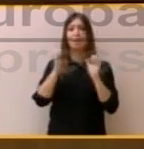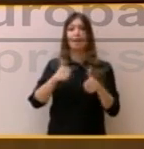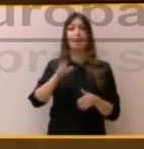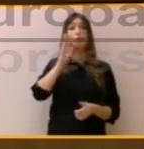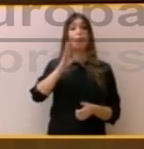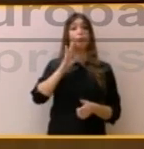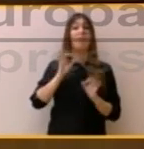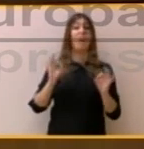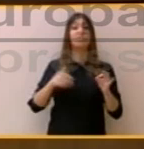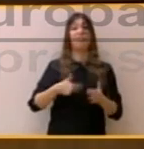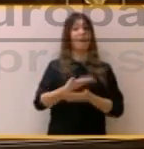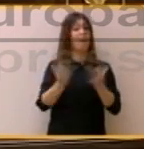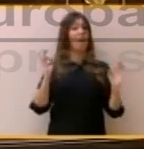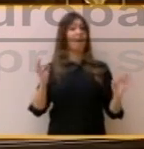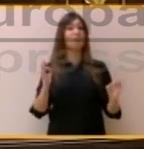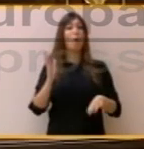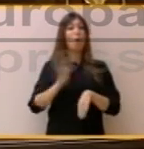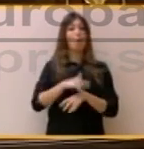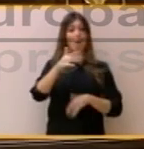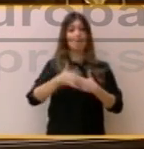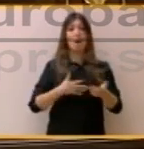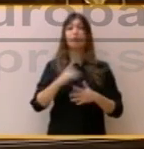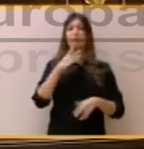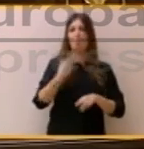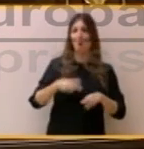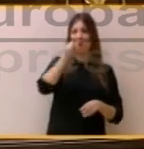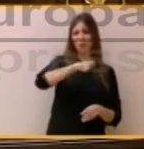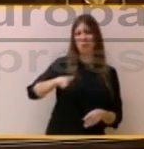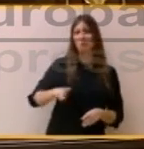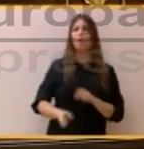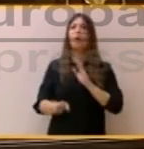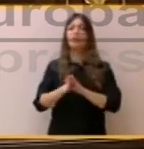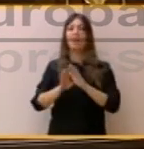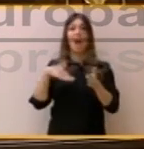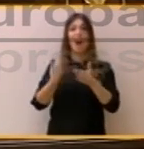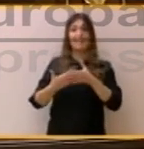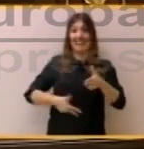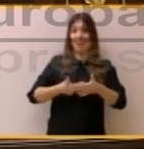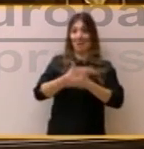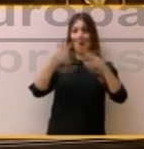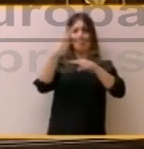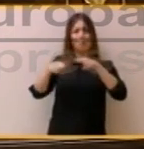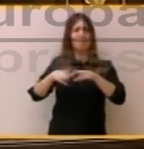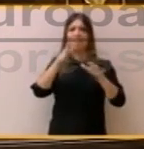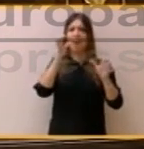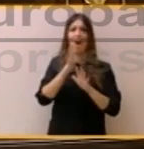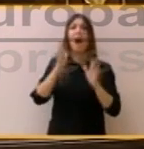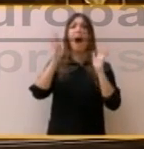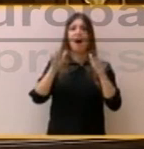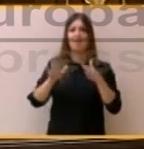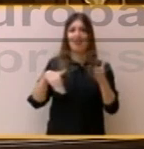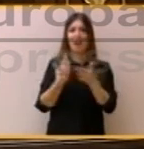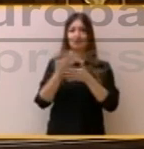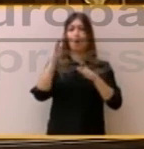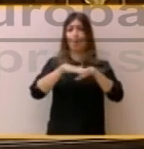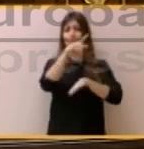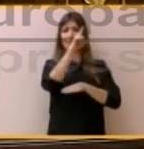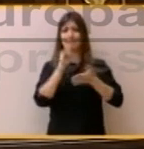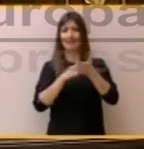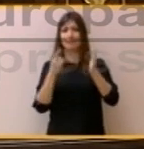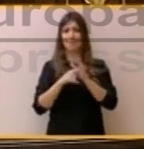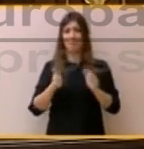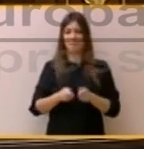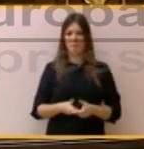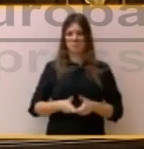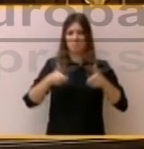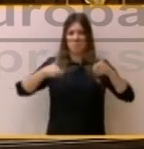Se culpa a los políticos. Se sigue con la propia política y se acaba señalando al sistema. A partir de ahí,